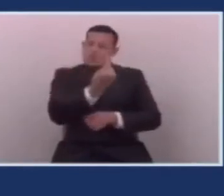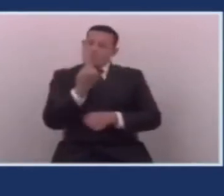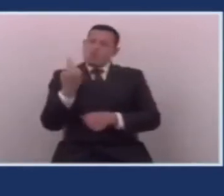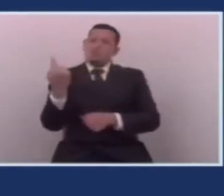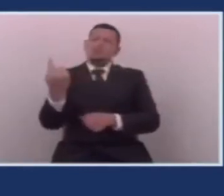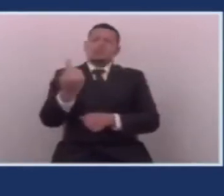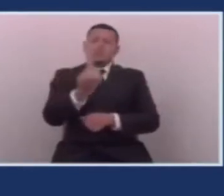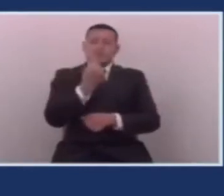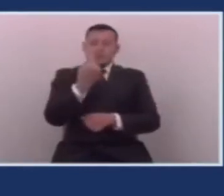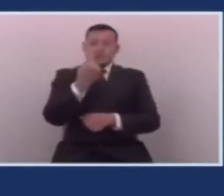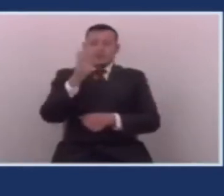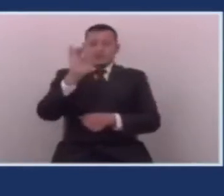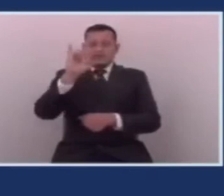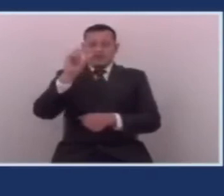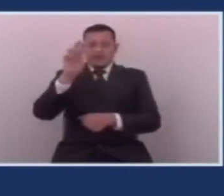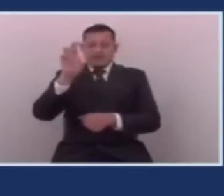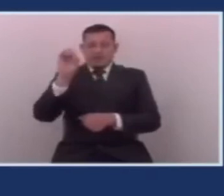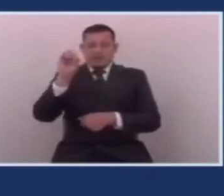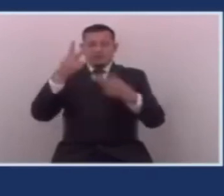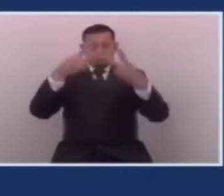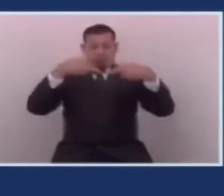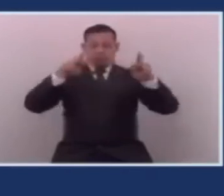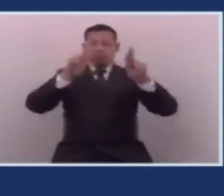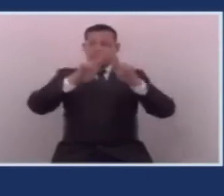filtro que tiene validez.